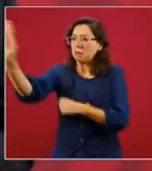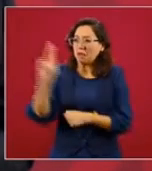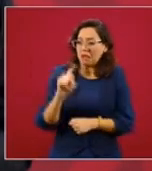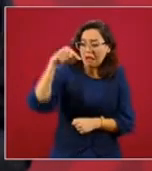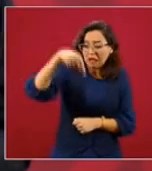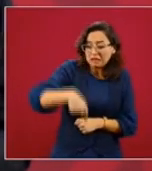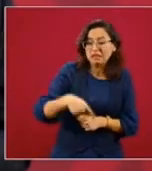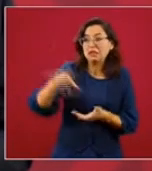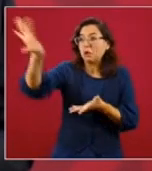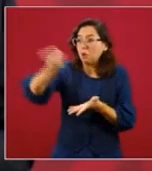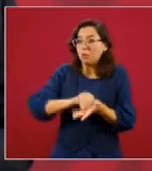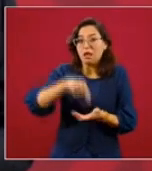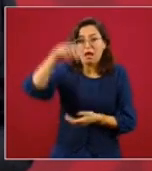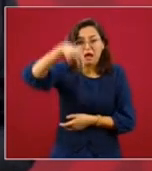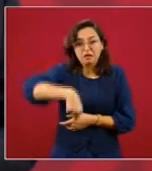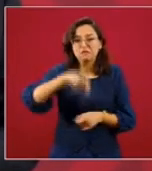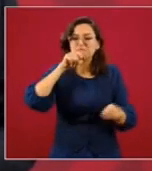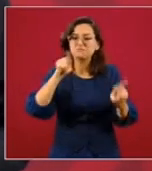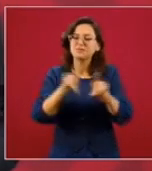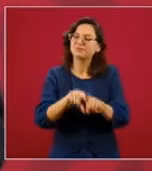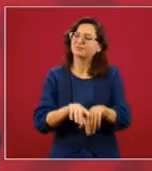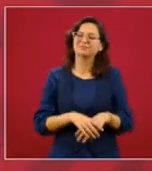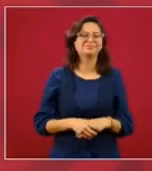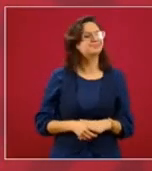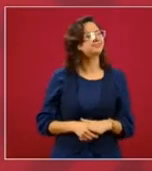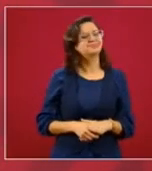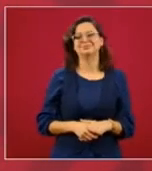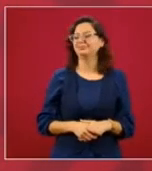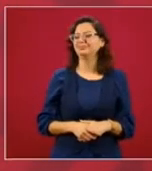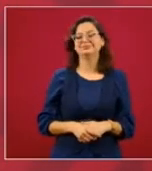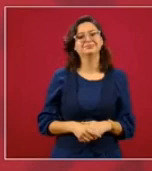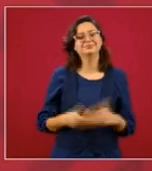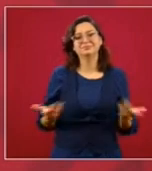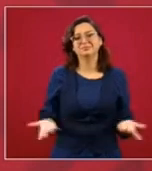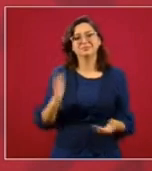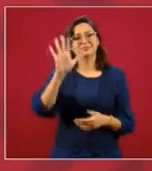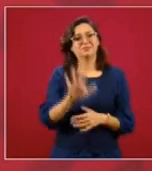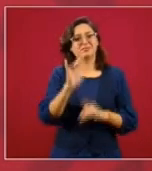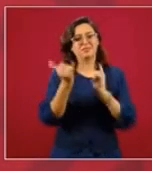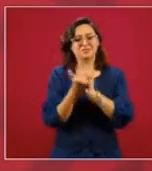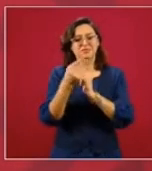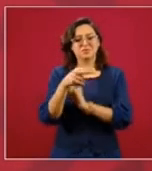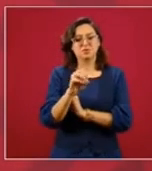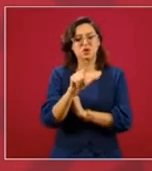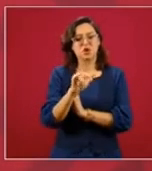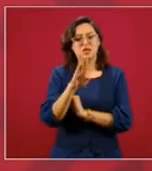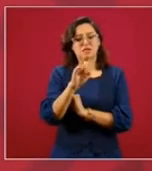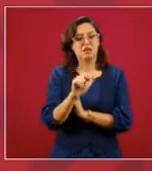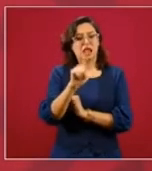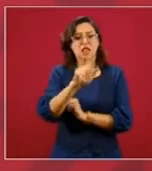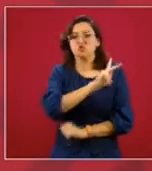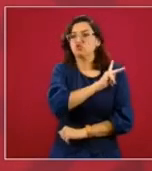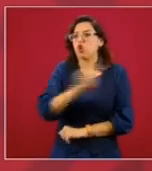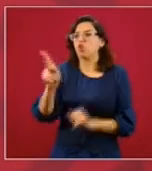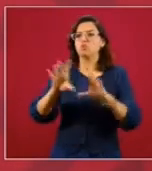pues es un poco lo que sucedió con la implantación del modelo neoliberal, que a rajatabla